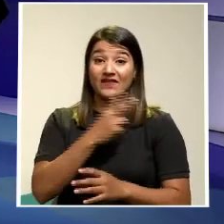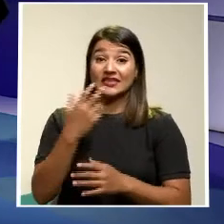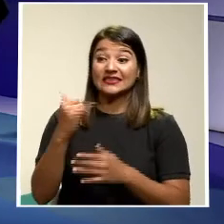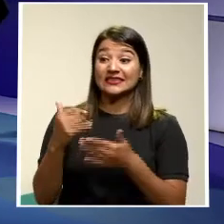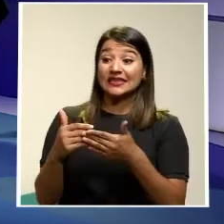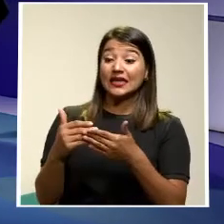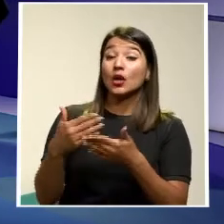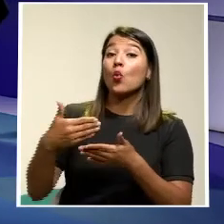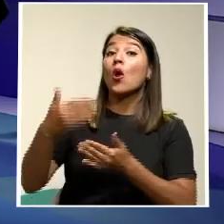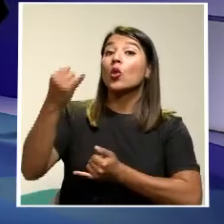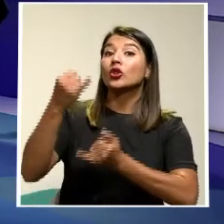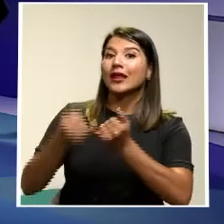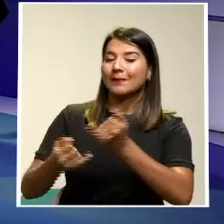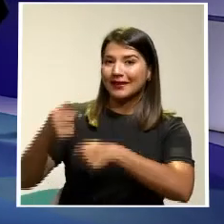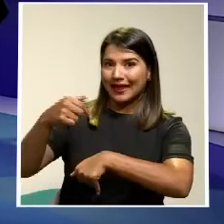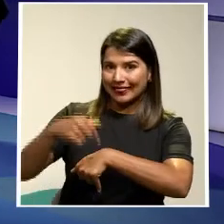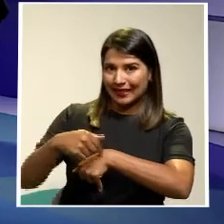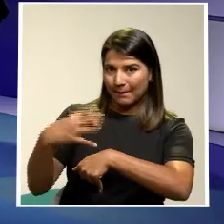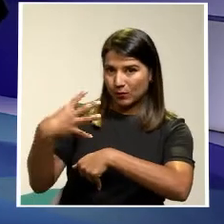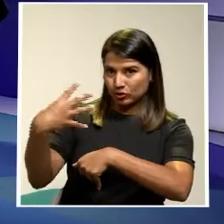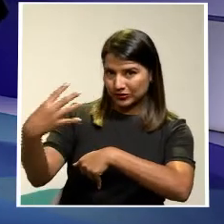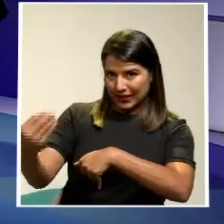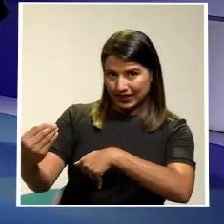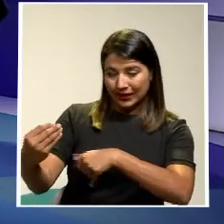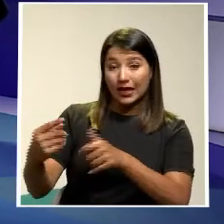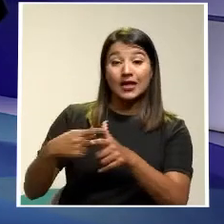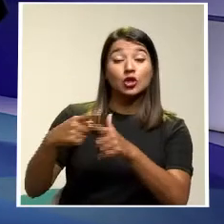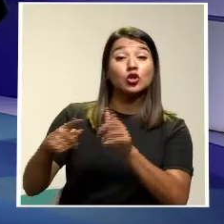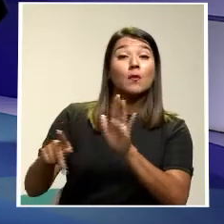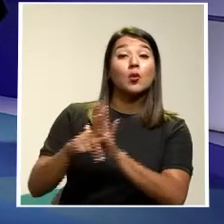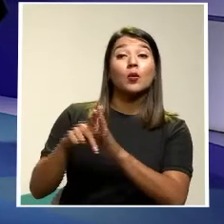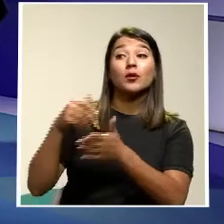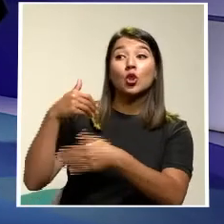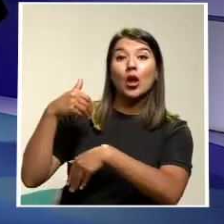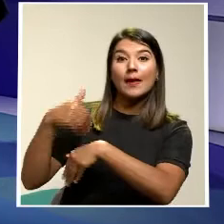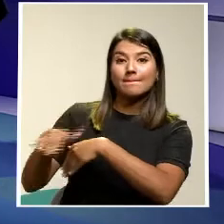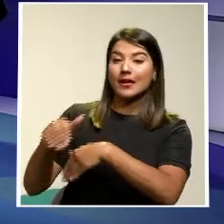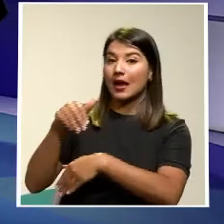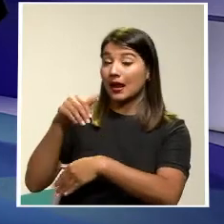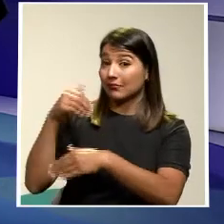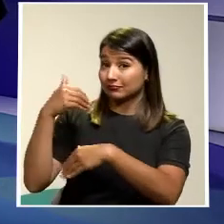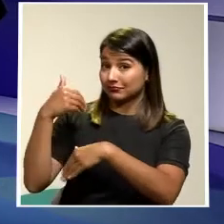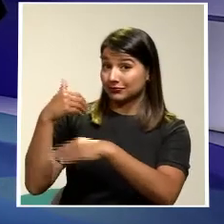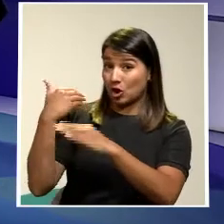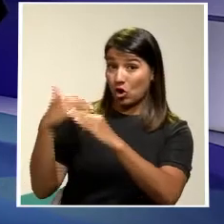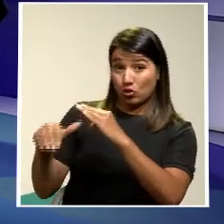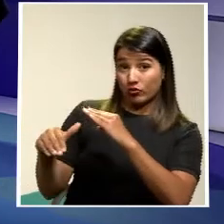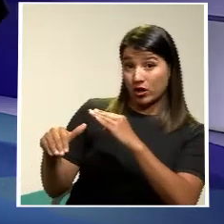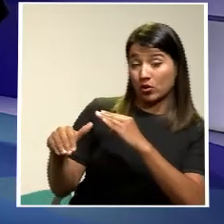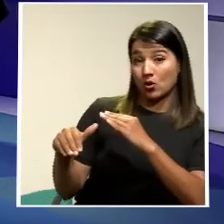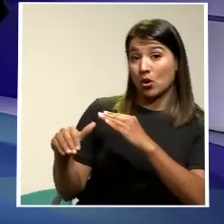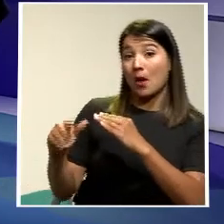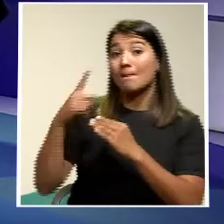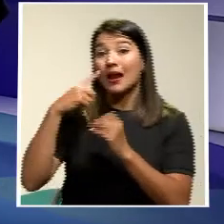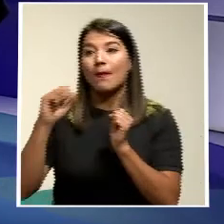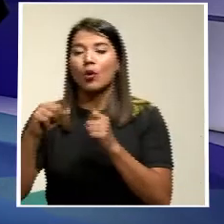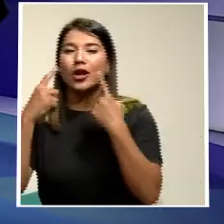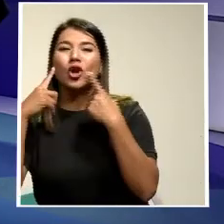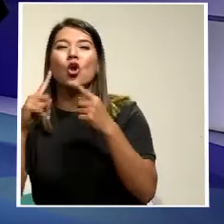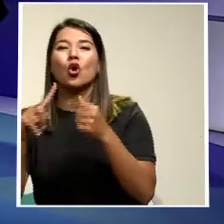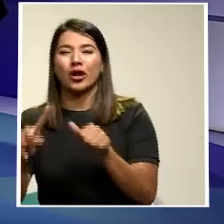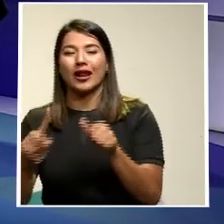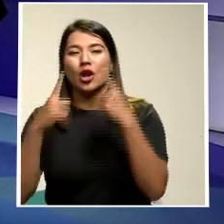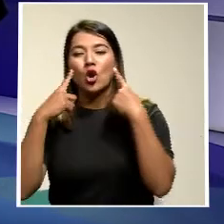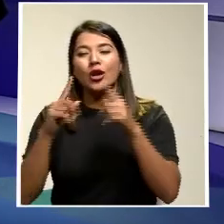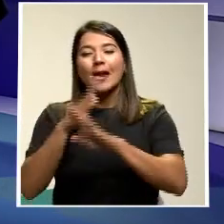jornada ordinaria De esta persona Tiene prohibido Inclusive enviarle Correos a esta persona Para que exista Esa conciliación familiar Entonces a